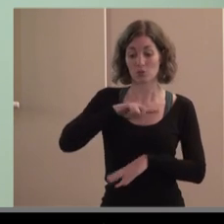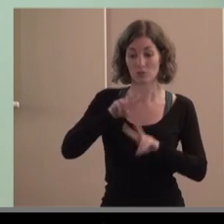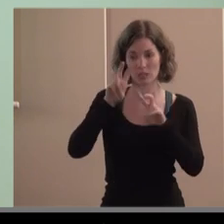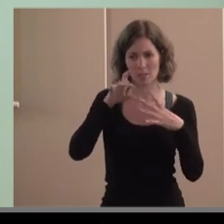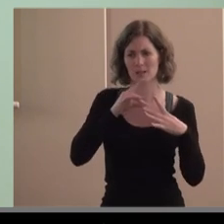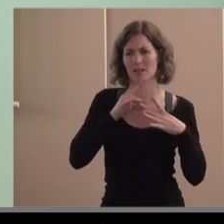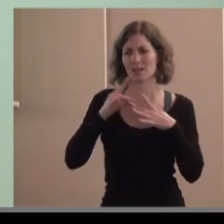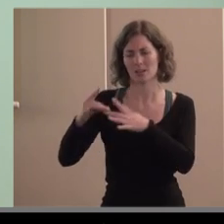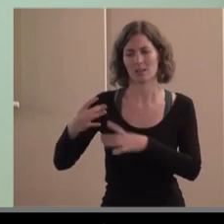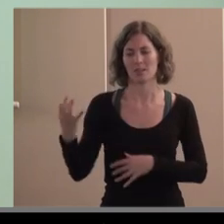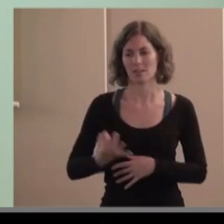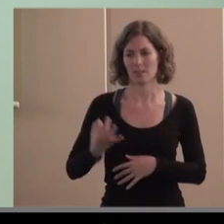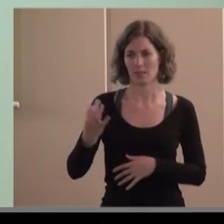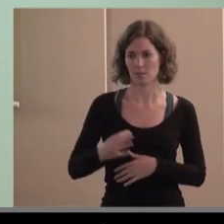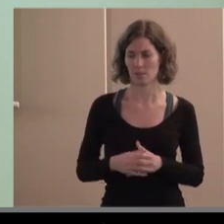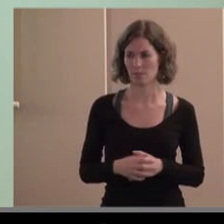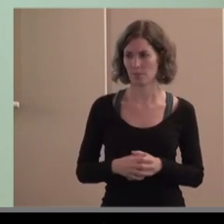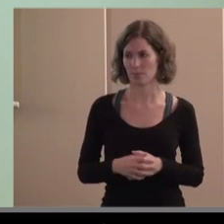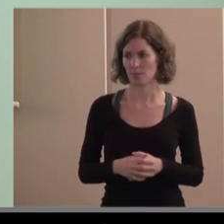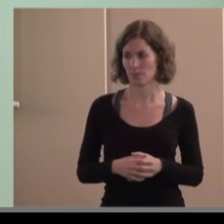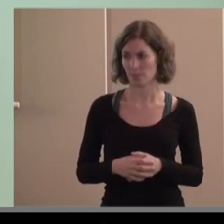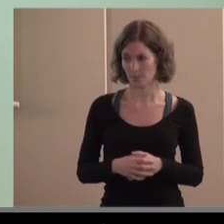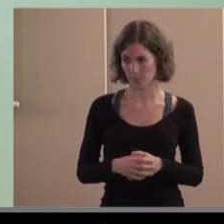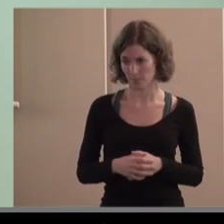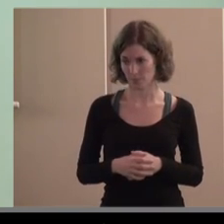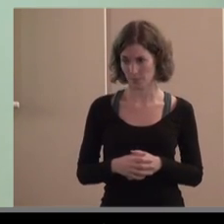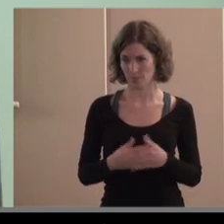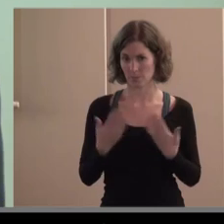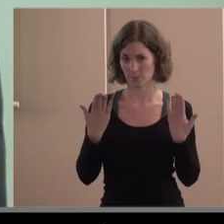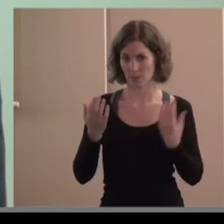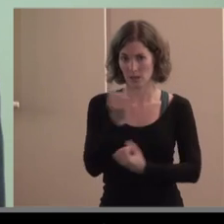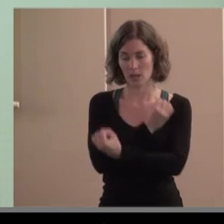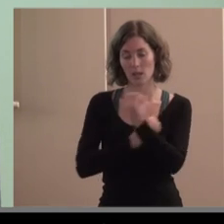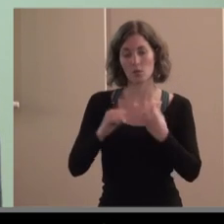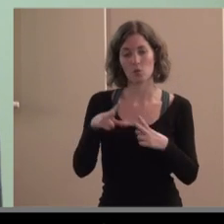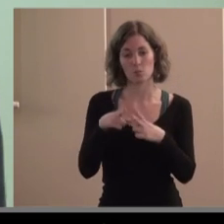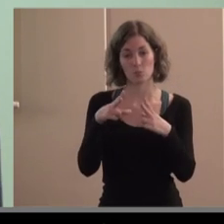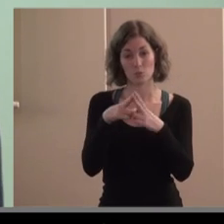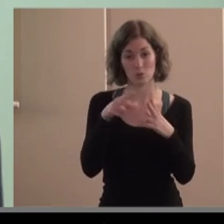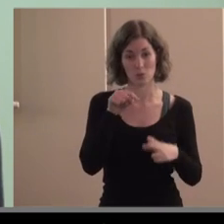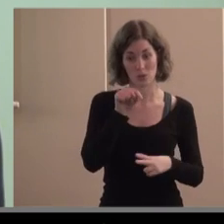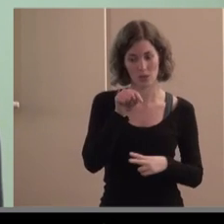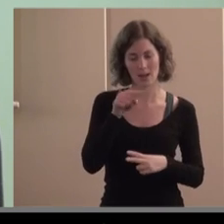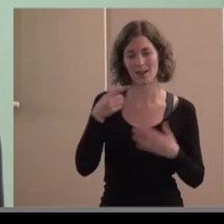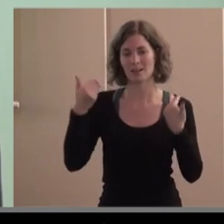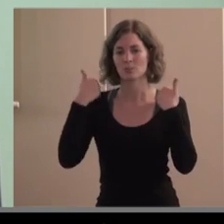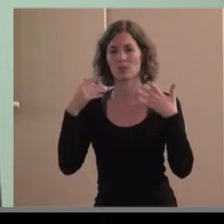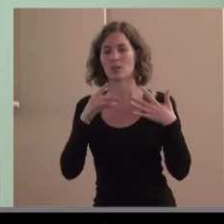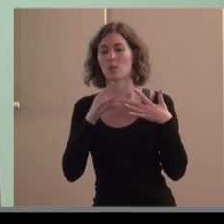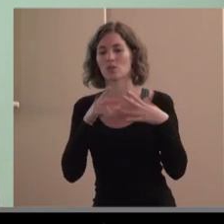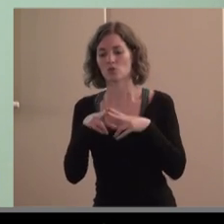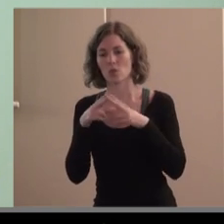más allá de lo que pensamos la economía social debe liderar la responsabilidad social y situar aquello